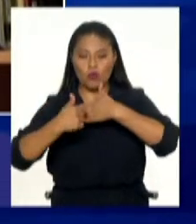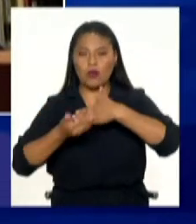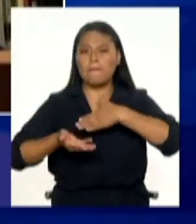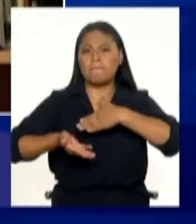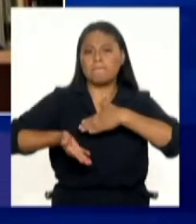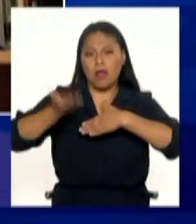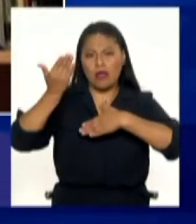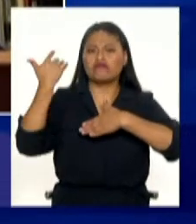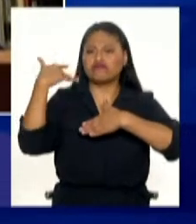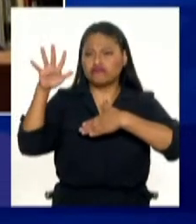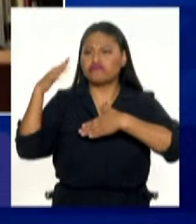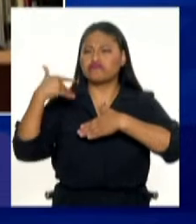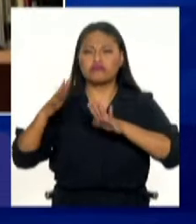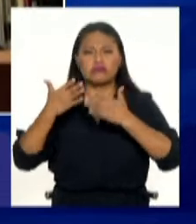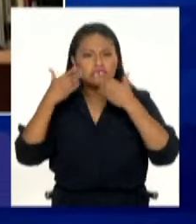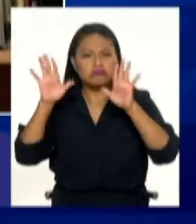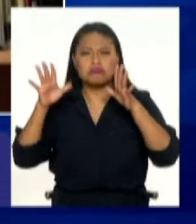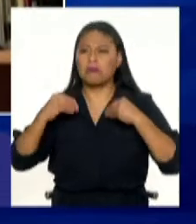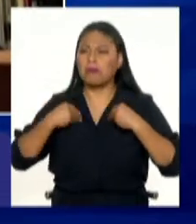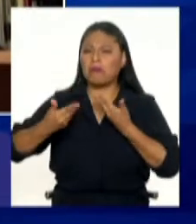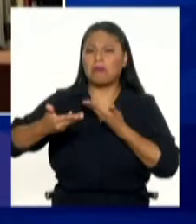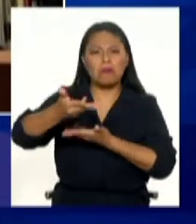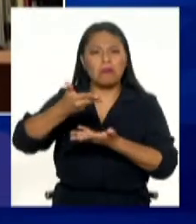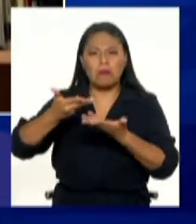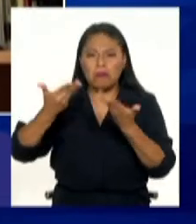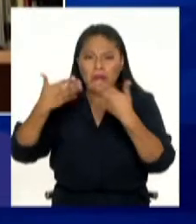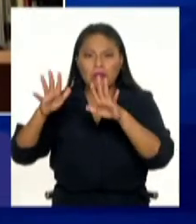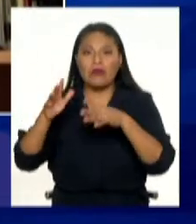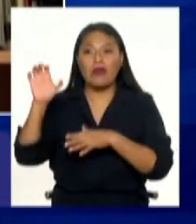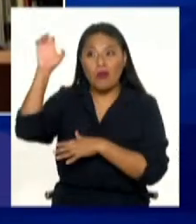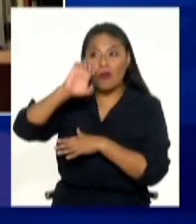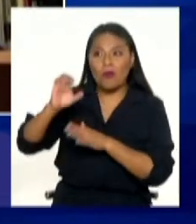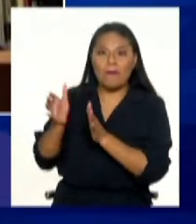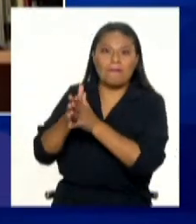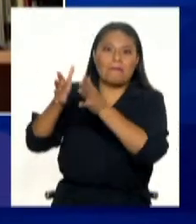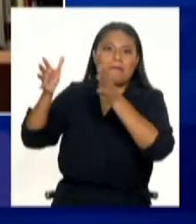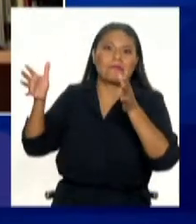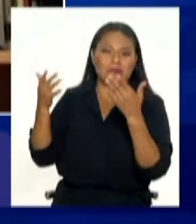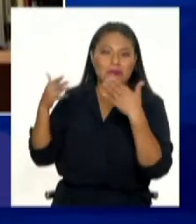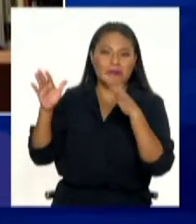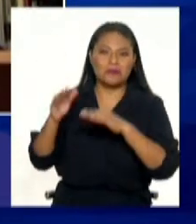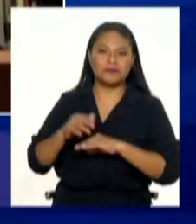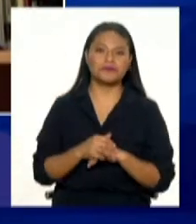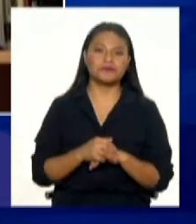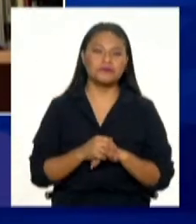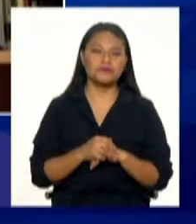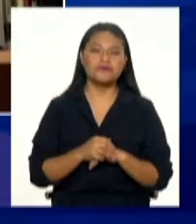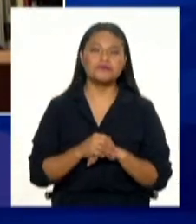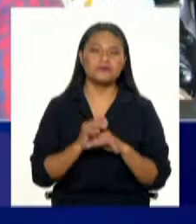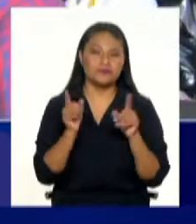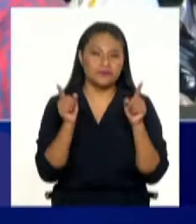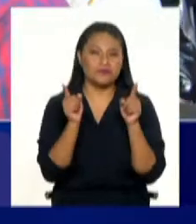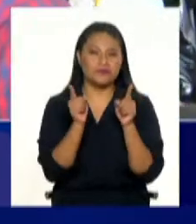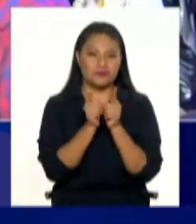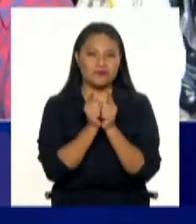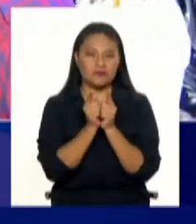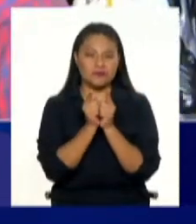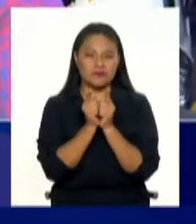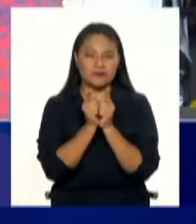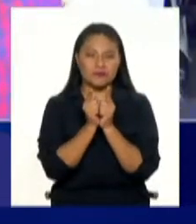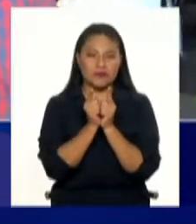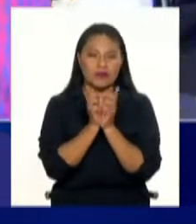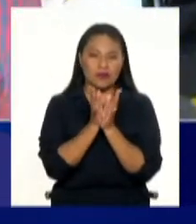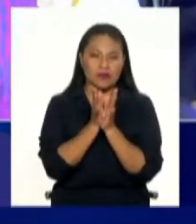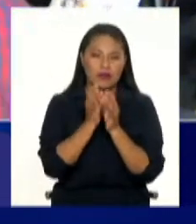muchos países donde la actitud es mucho más abierta, ni qué decir, en Europa, ¿no? Para cerrar, Alfredo, un dato que es importante